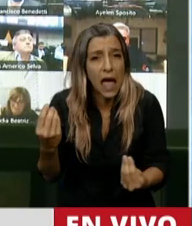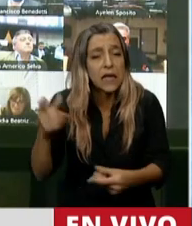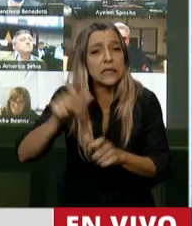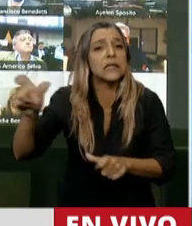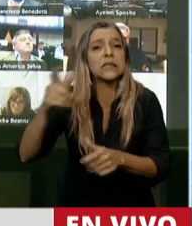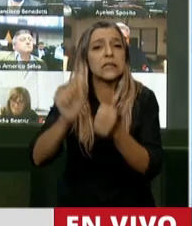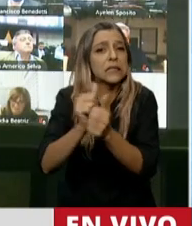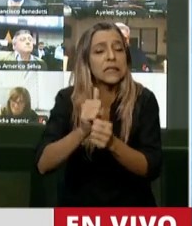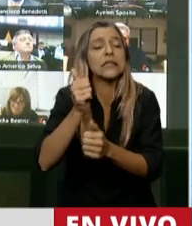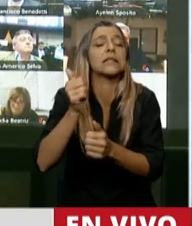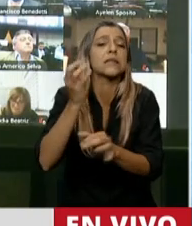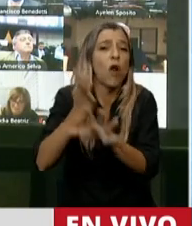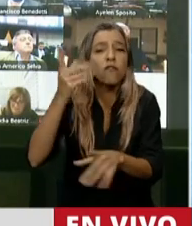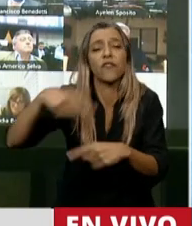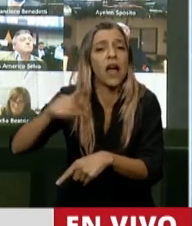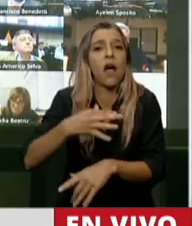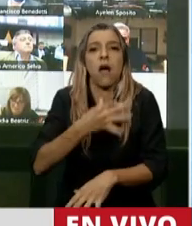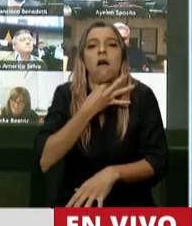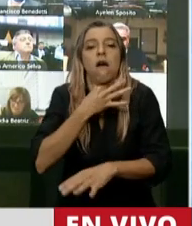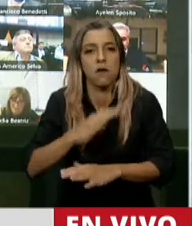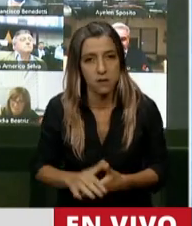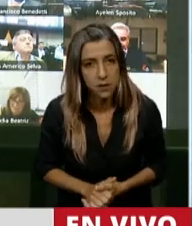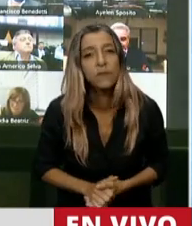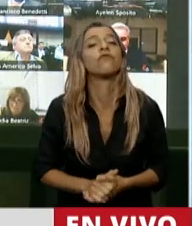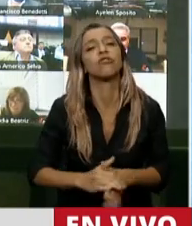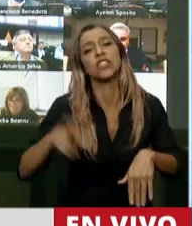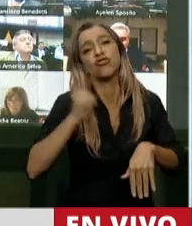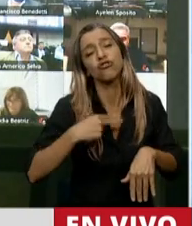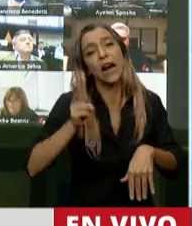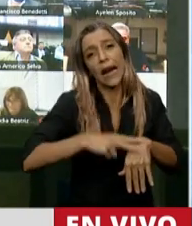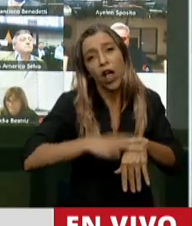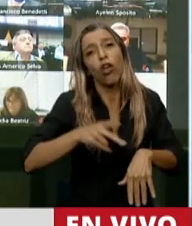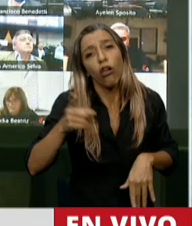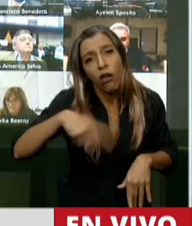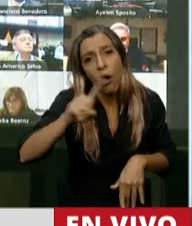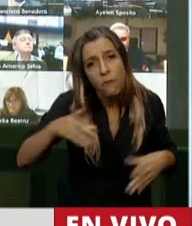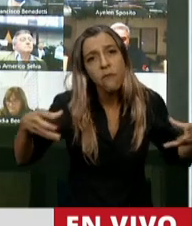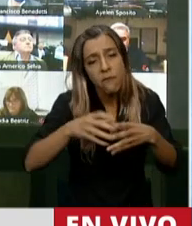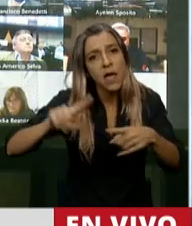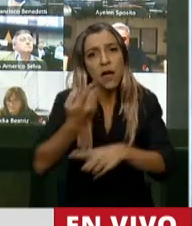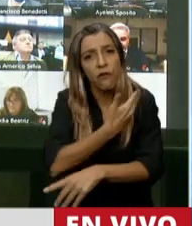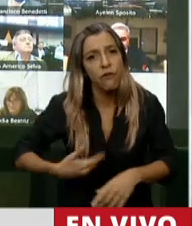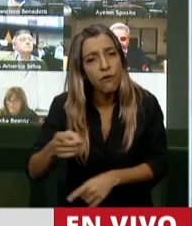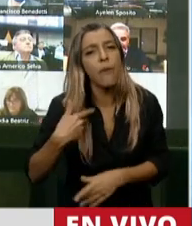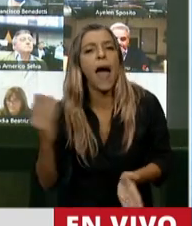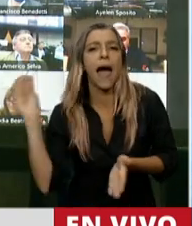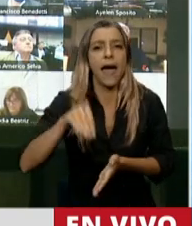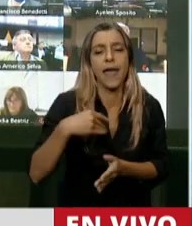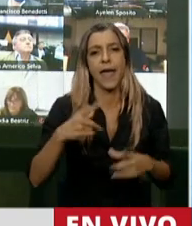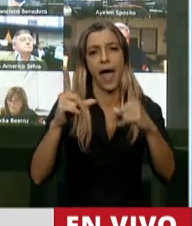al oficialismo que le agregue un artículo a esta ley. Un artículo que diga,